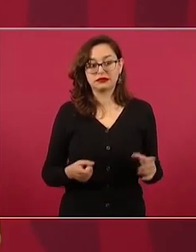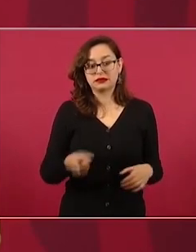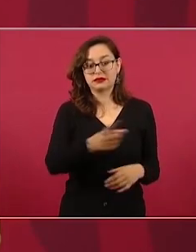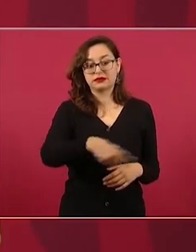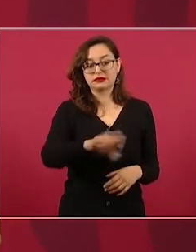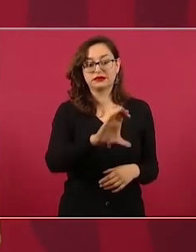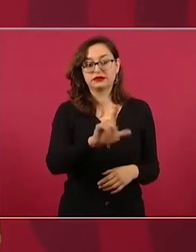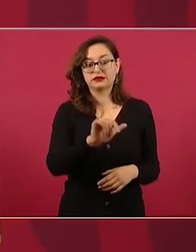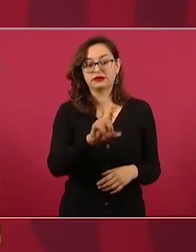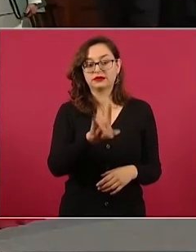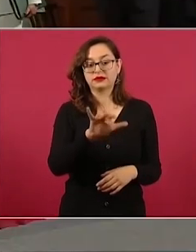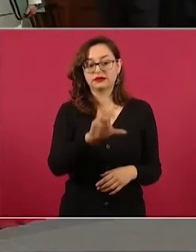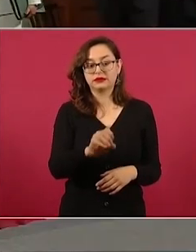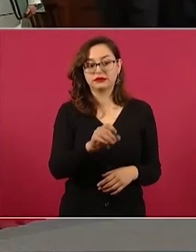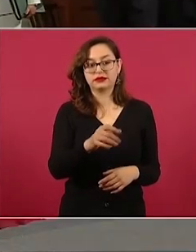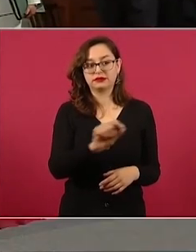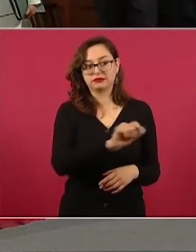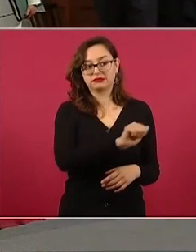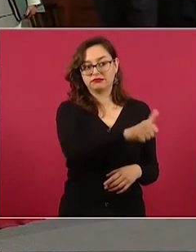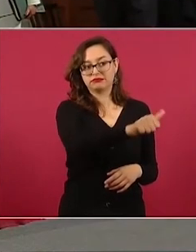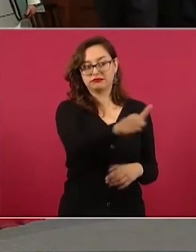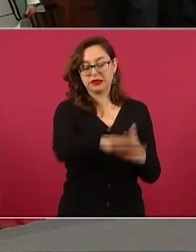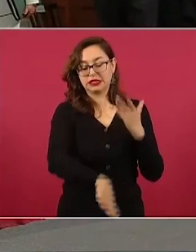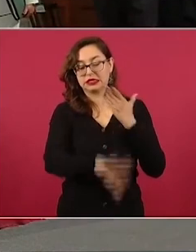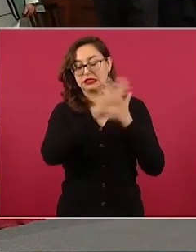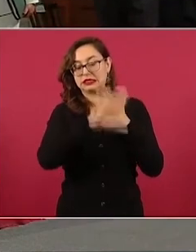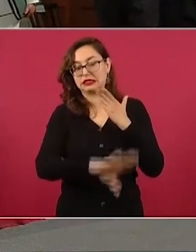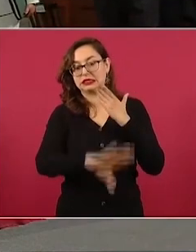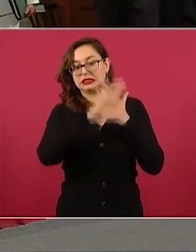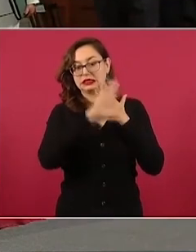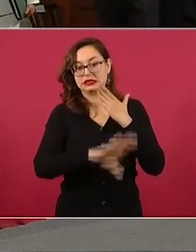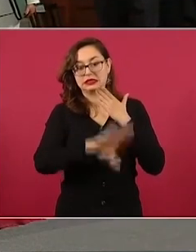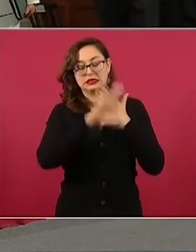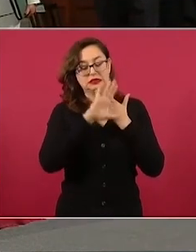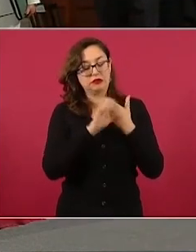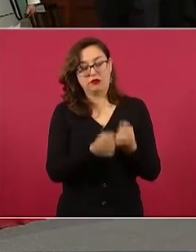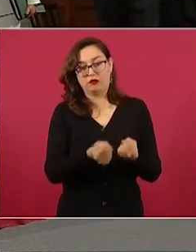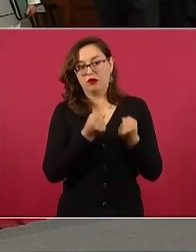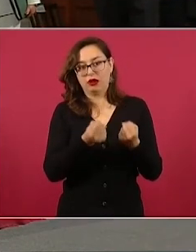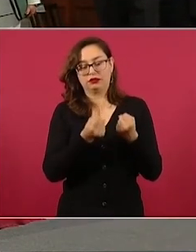que no nos quieren,